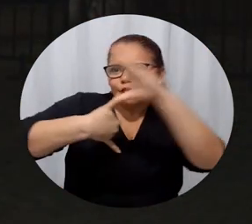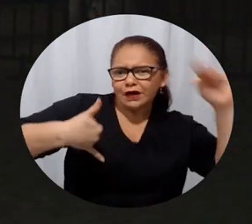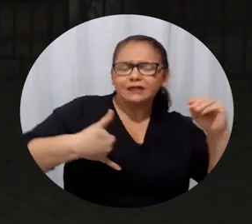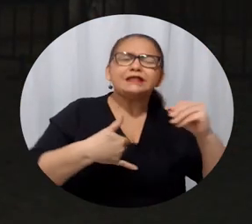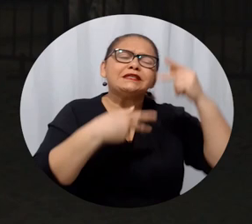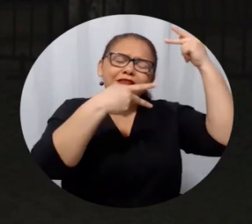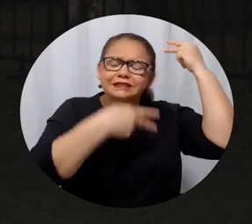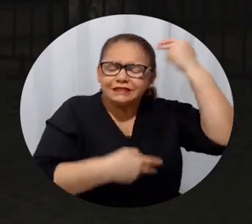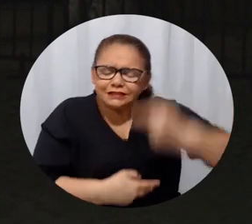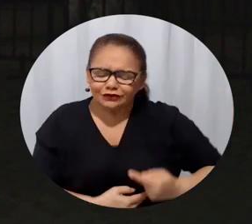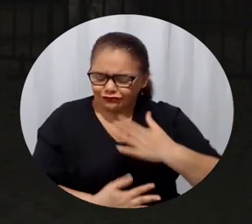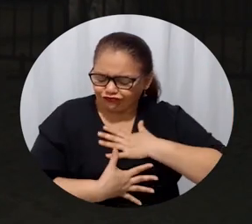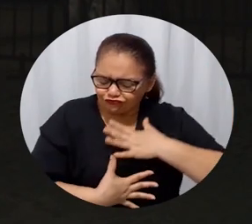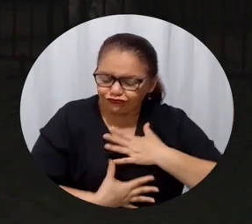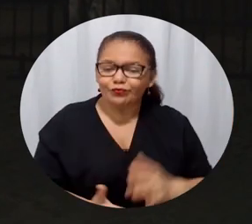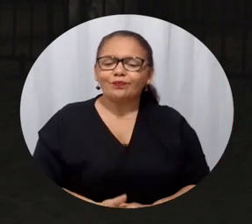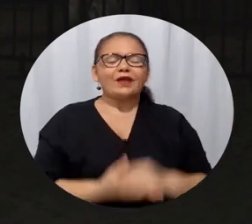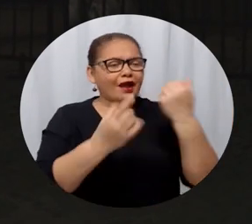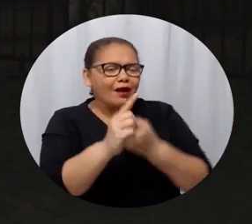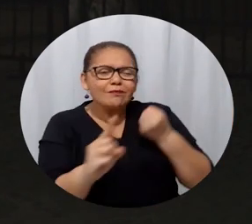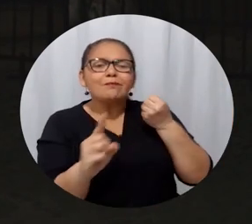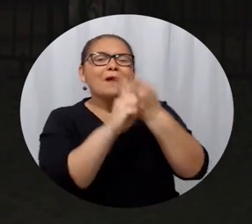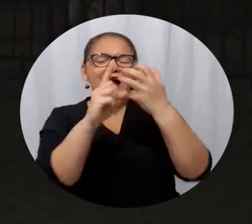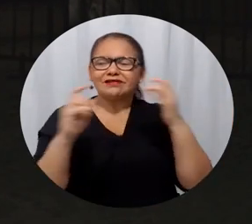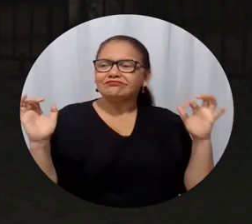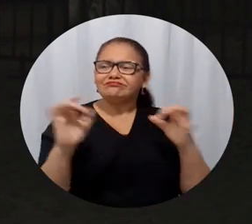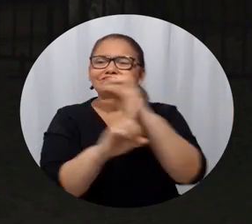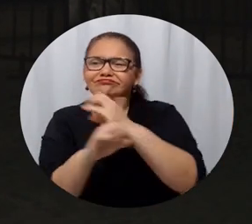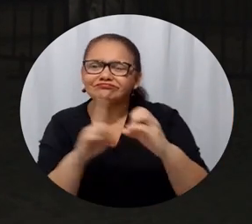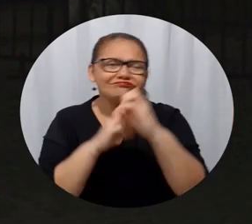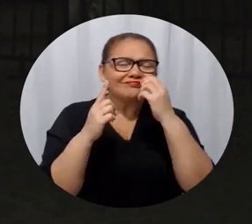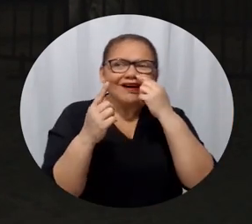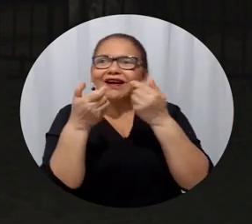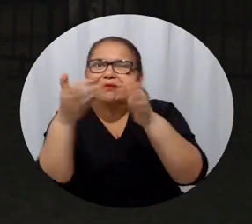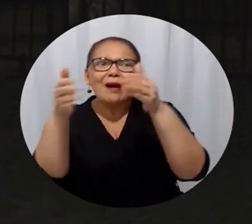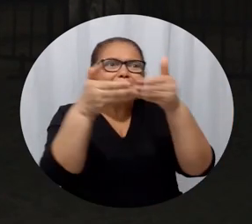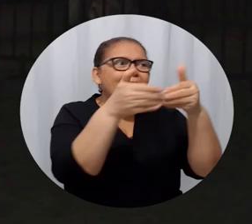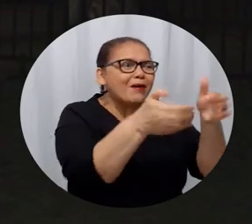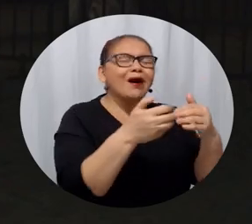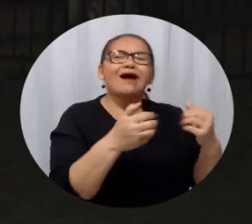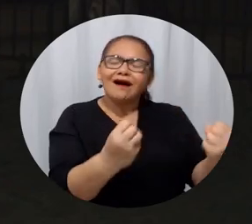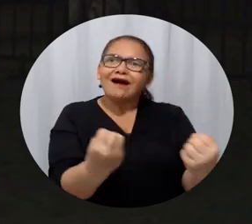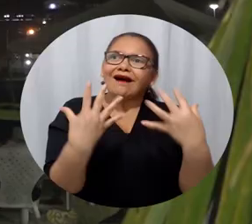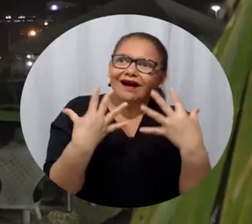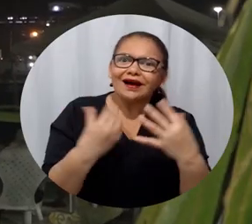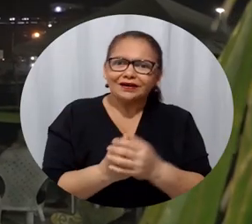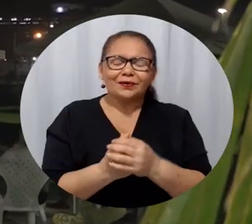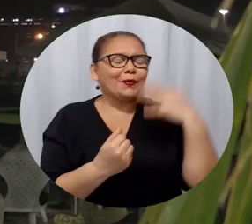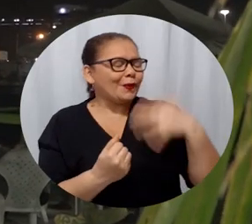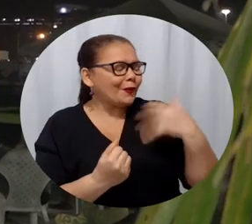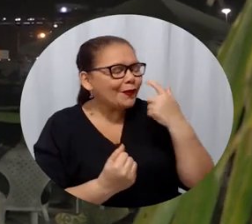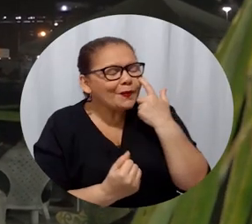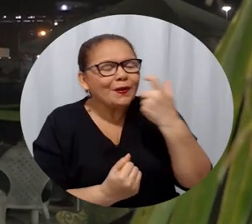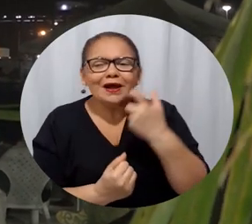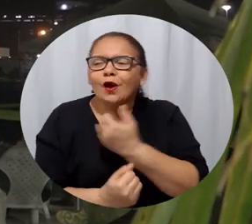logro para la reactivación cultural de la ciudad, pero también es una satisfacción, es algo mágico,